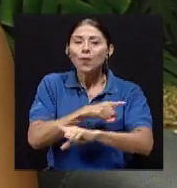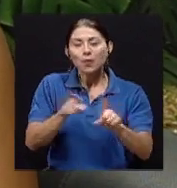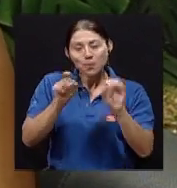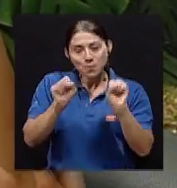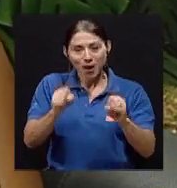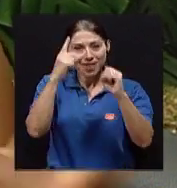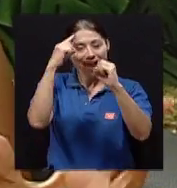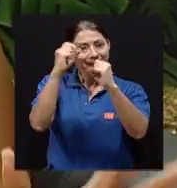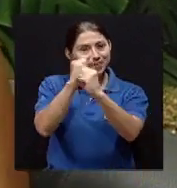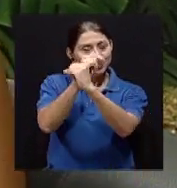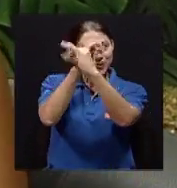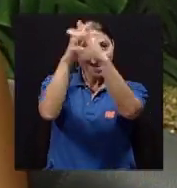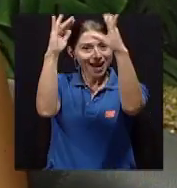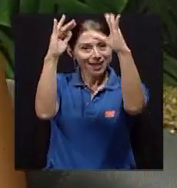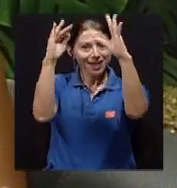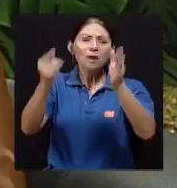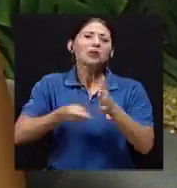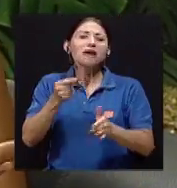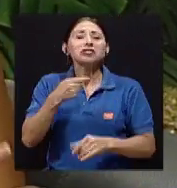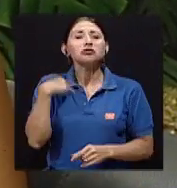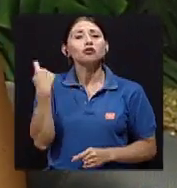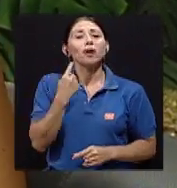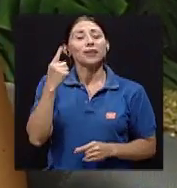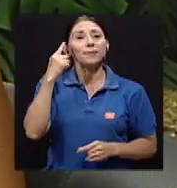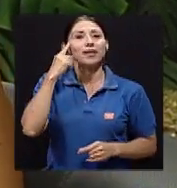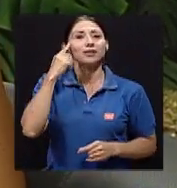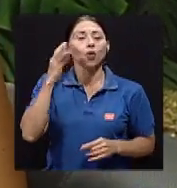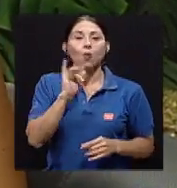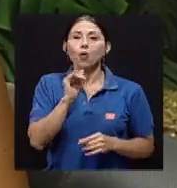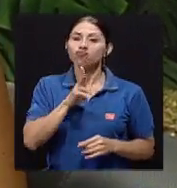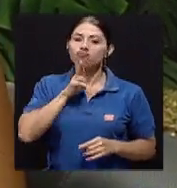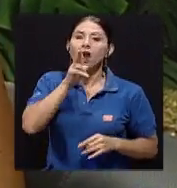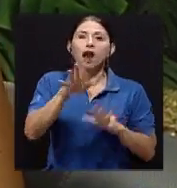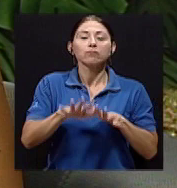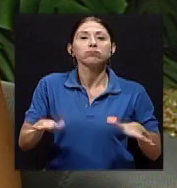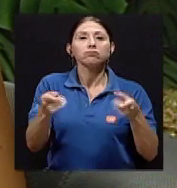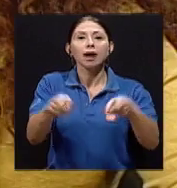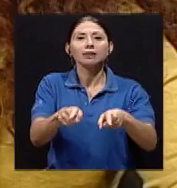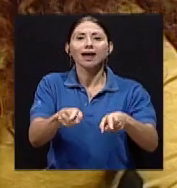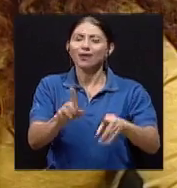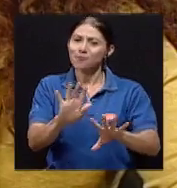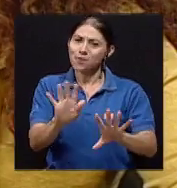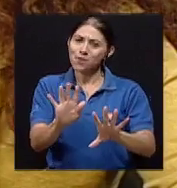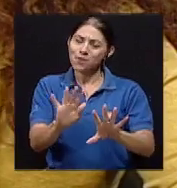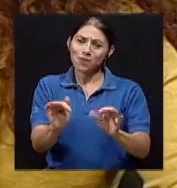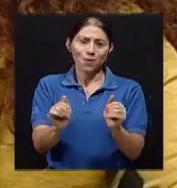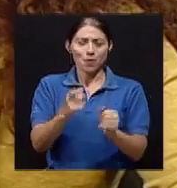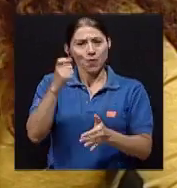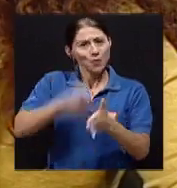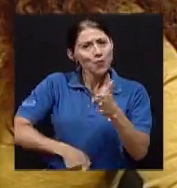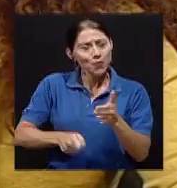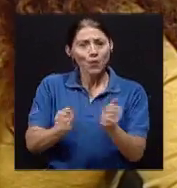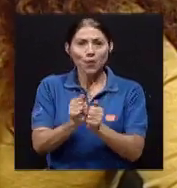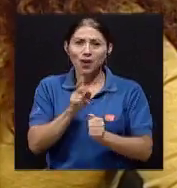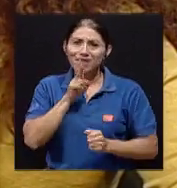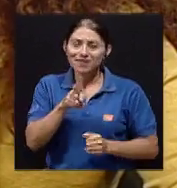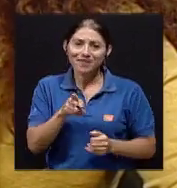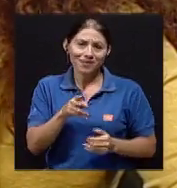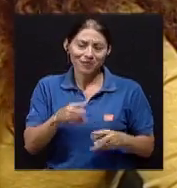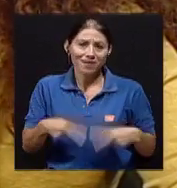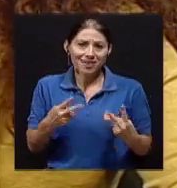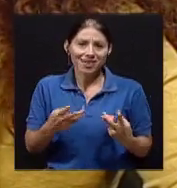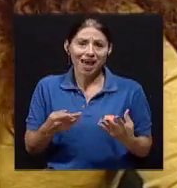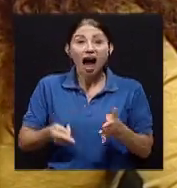soñar. Que porque a veces el ser realista suena un poco grosero con la vida, ¿verdad? De que no, hay que ser realista. Hay personas también muy negativas que